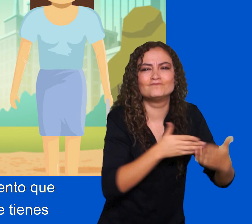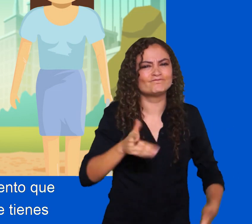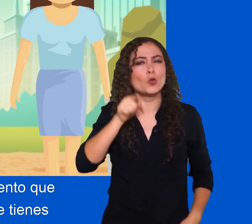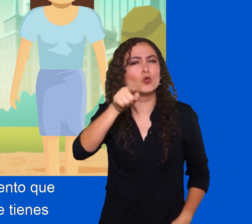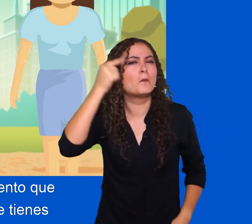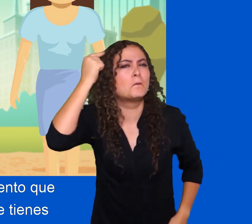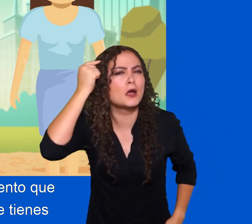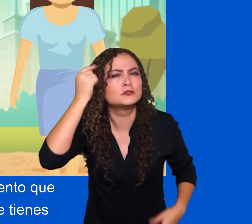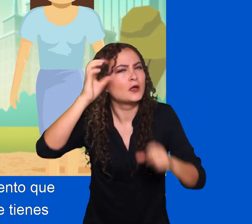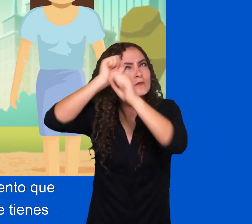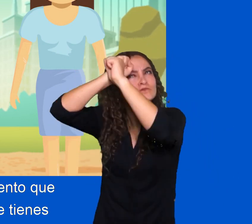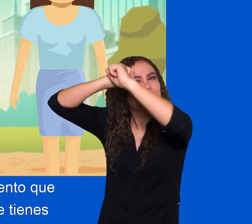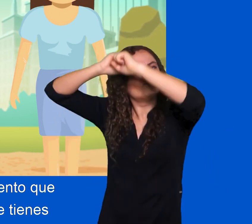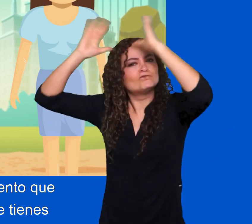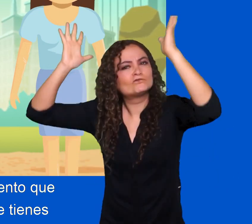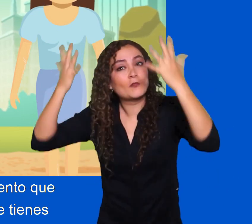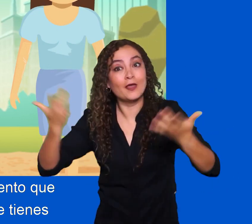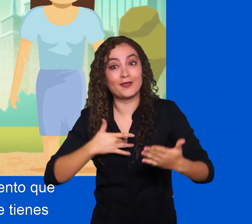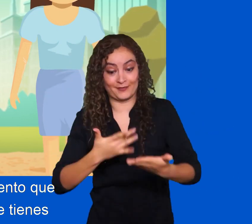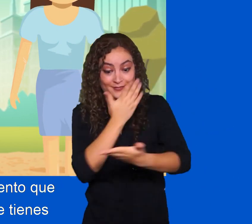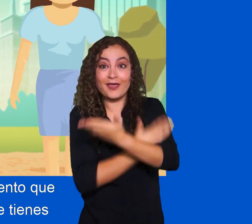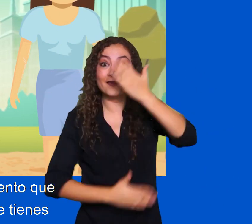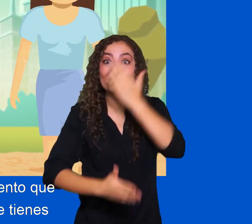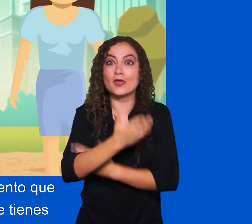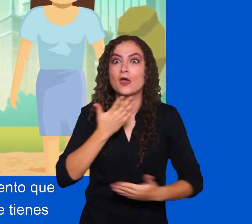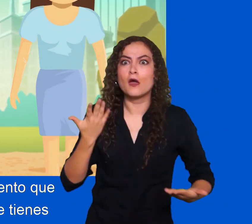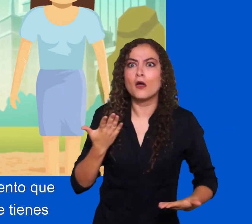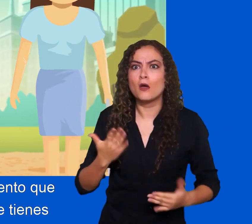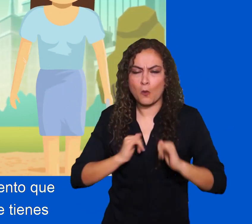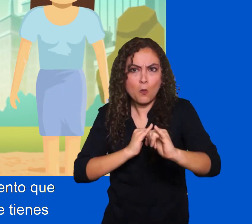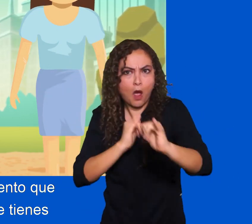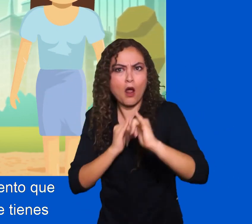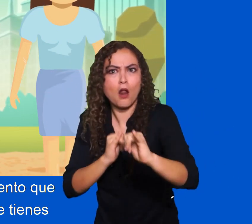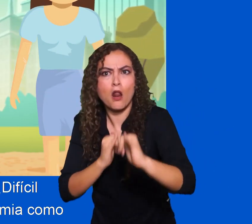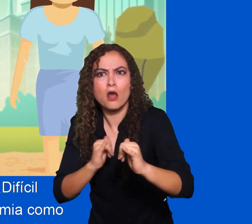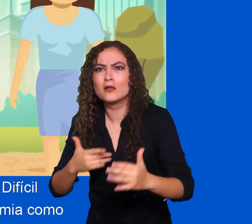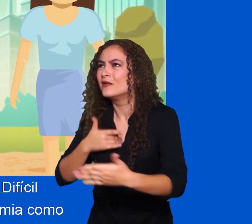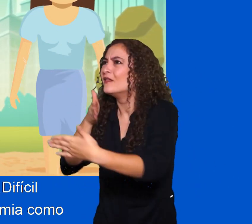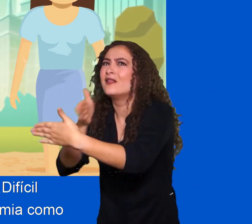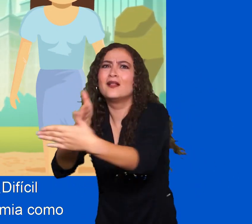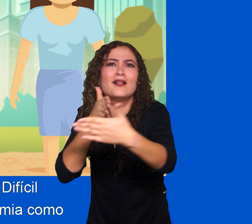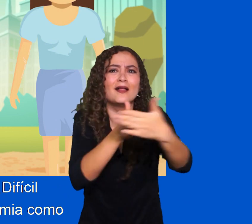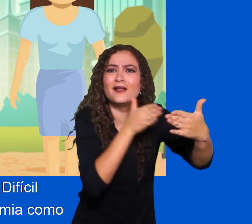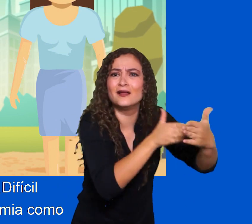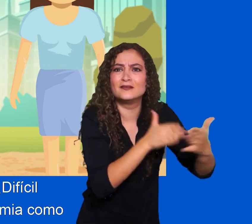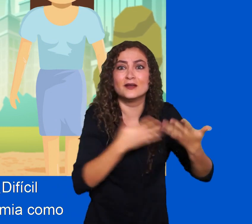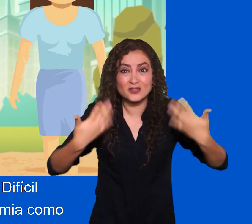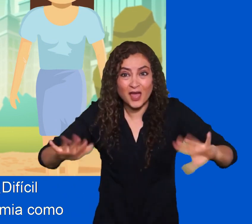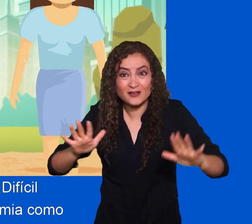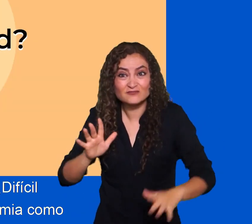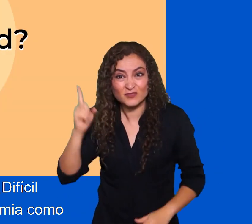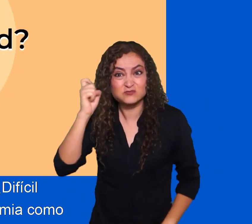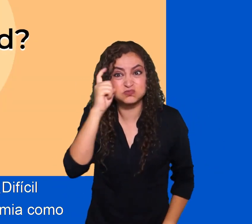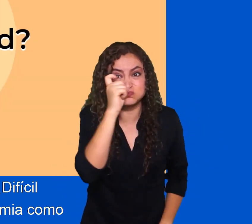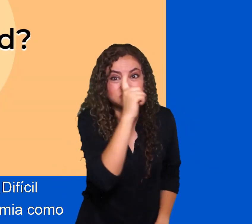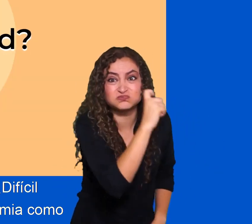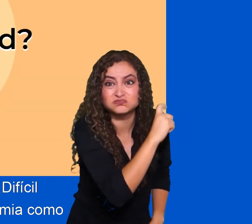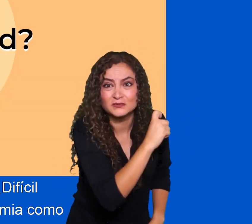Imagina solo por un momento que tienes algún tipo de discapacidad y que tienes que enfrentar todas estas barreras.